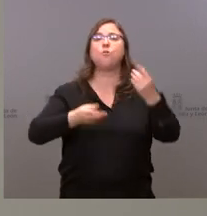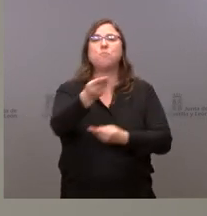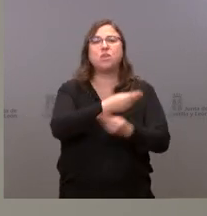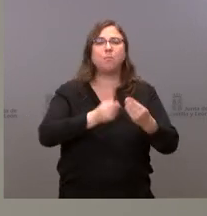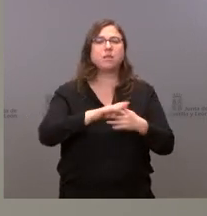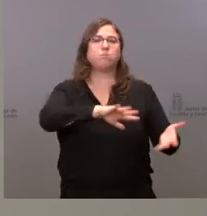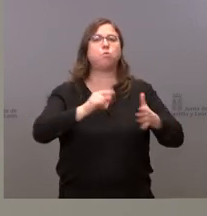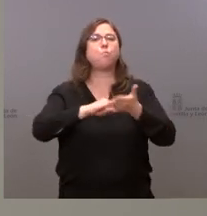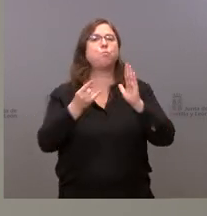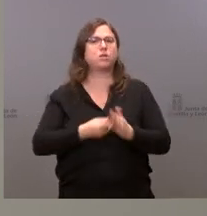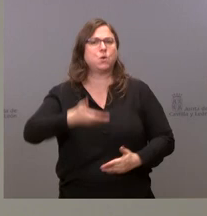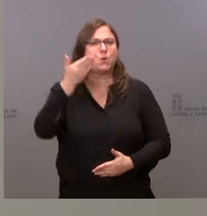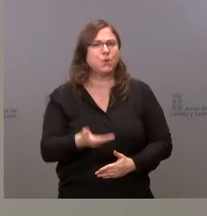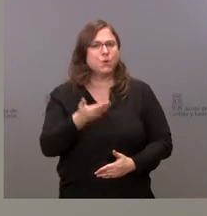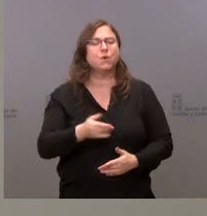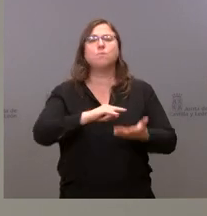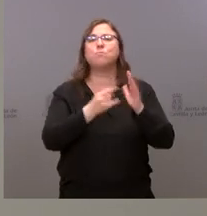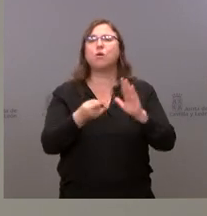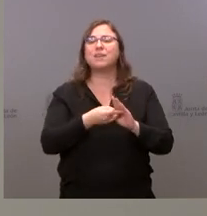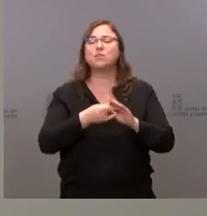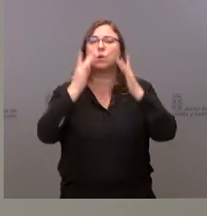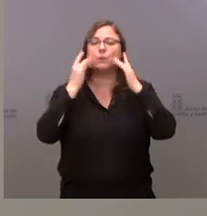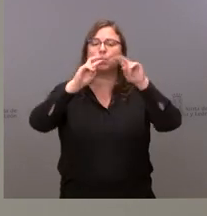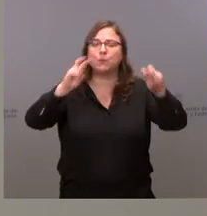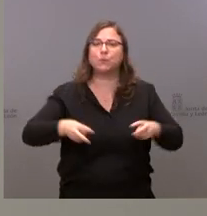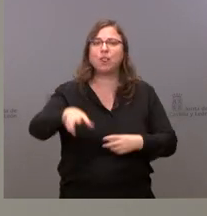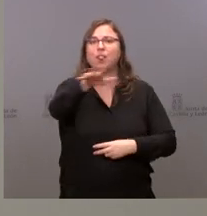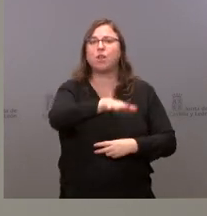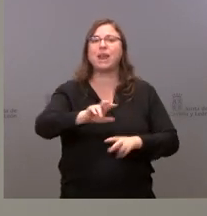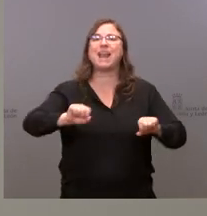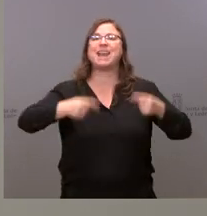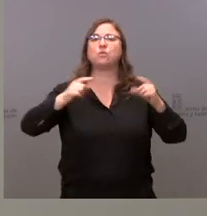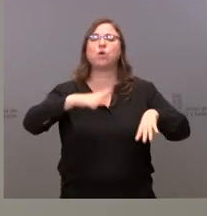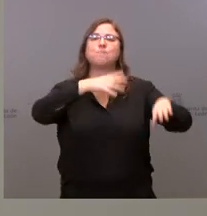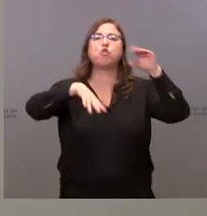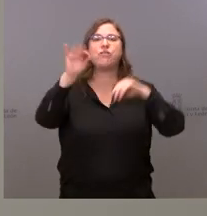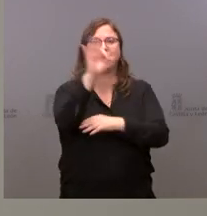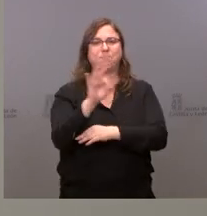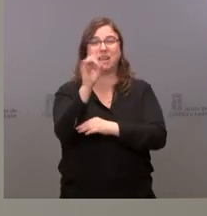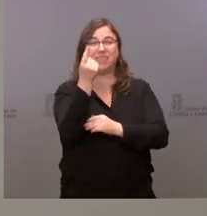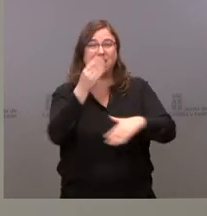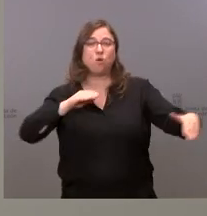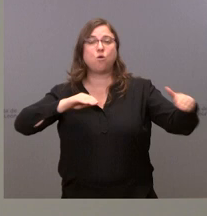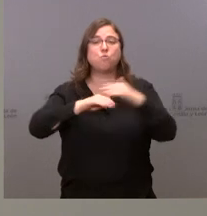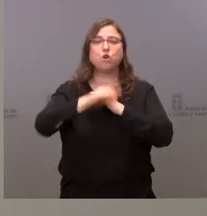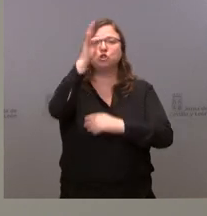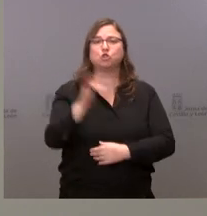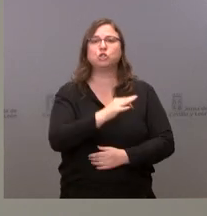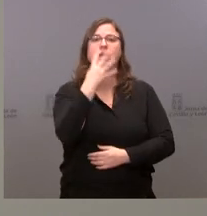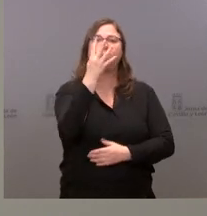importante proyecto, que el proyecto de depuración en el espacio natural en la montaña palentina. Hablamos de una inversión total de 4